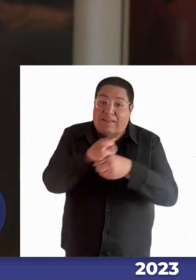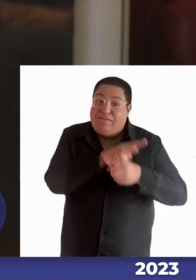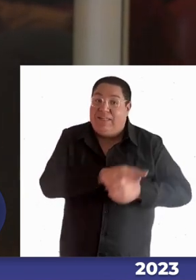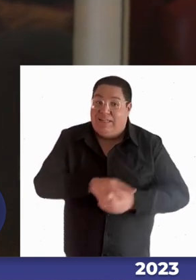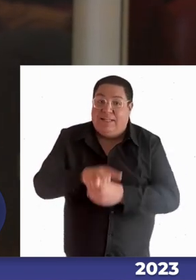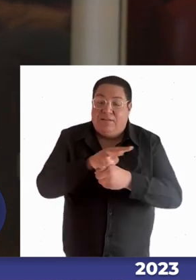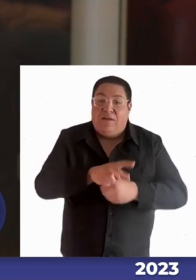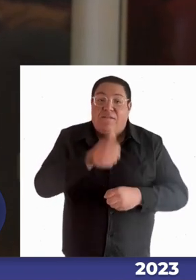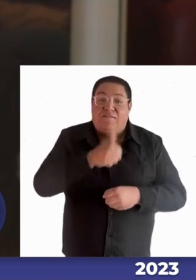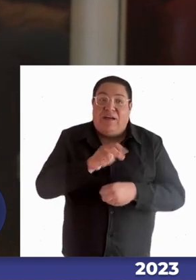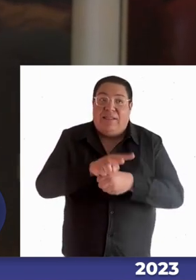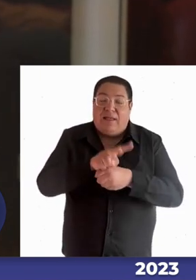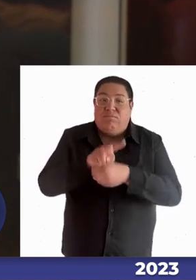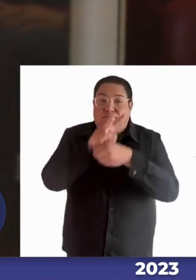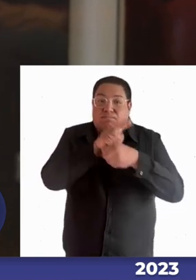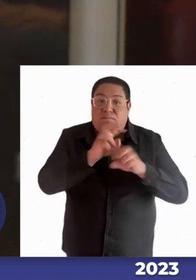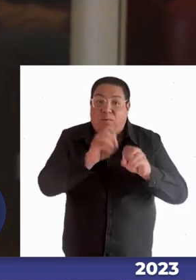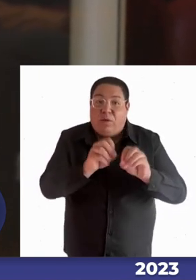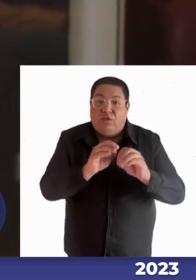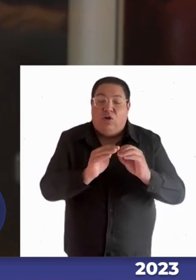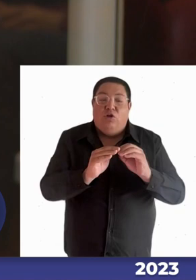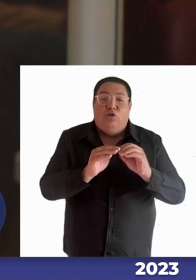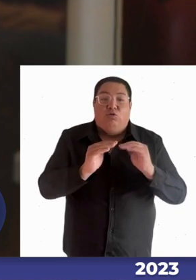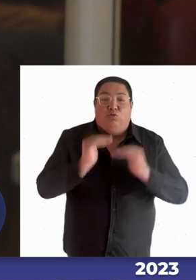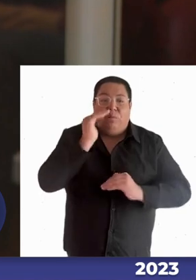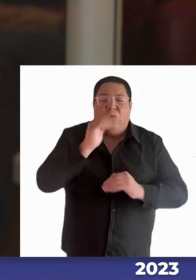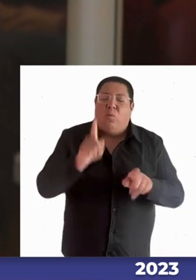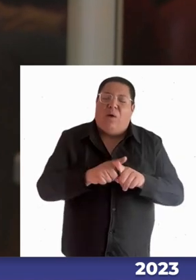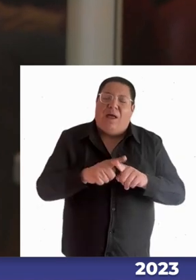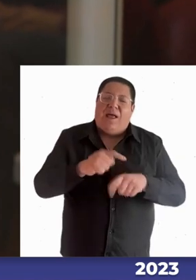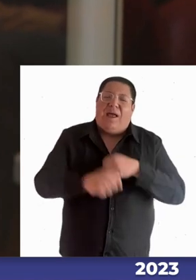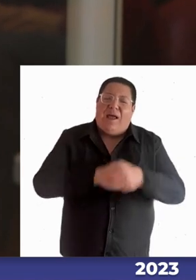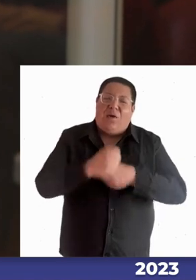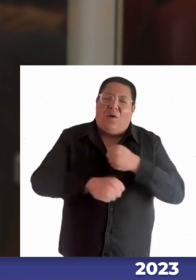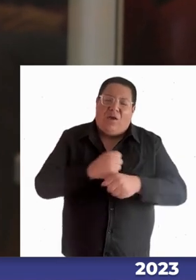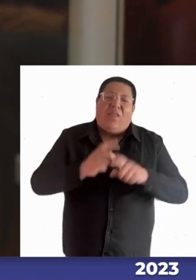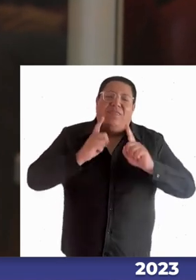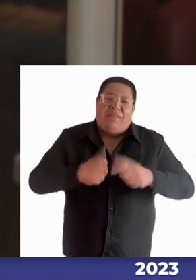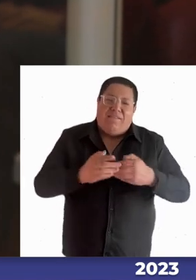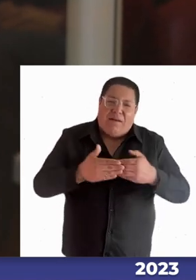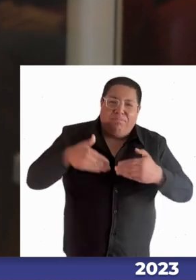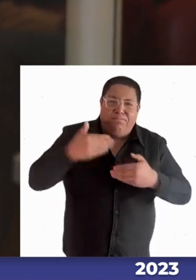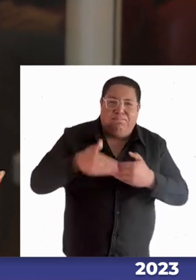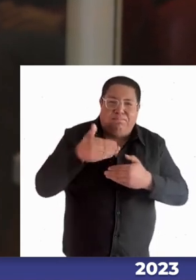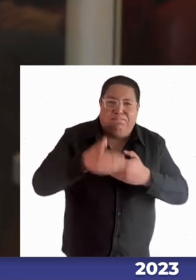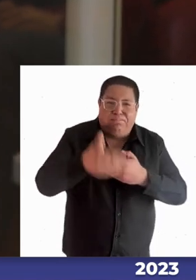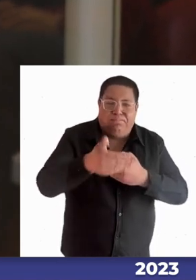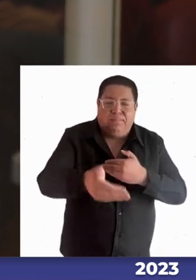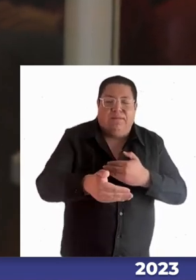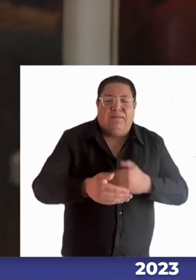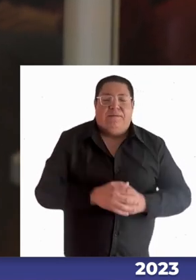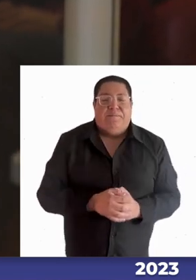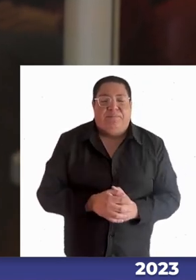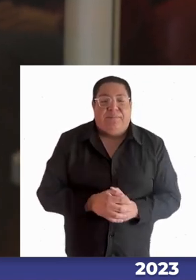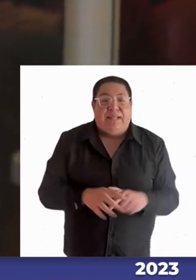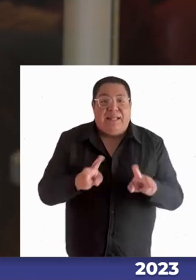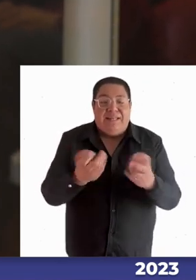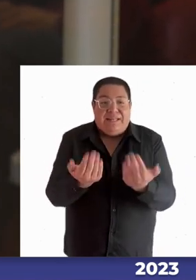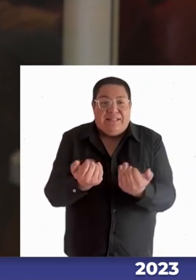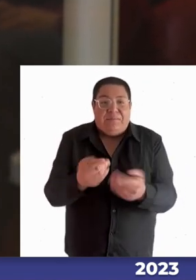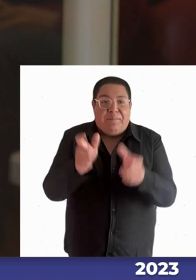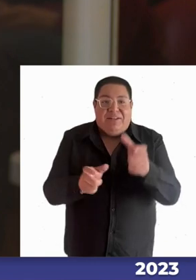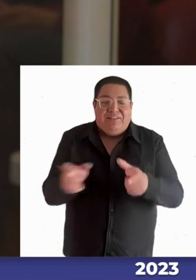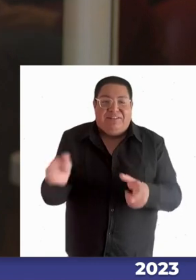superior y sin duda tenemos un camino largo por recorrer en esta materia la necesidad de incorporar a las personas con